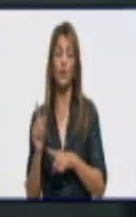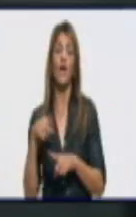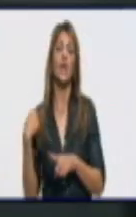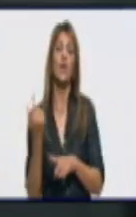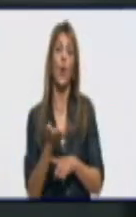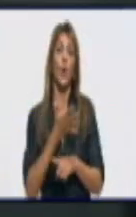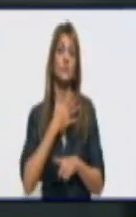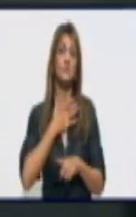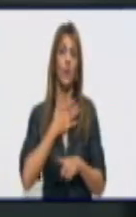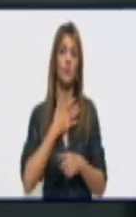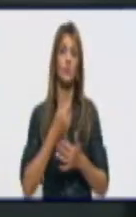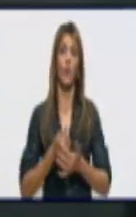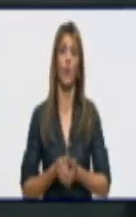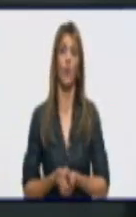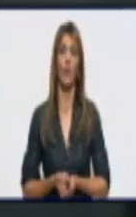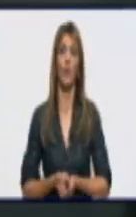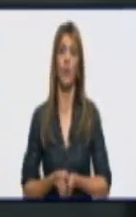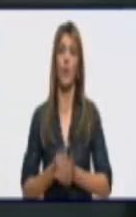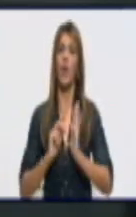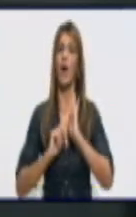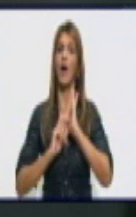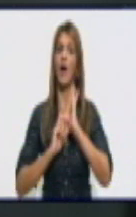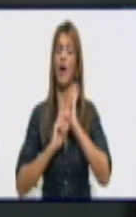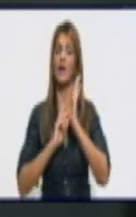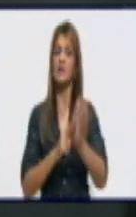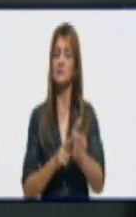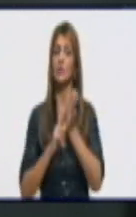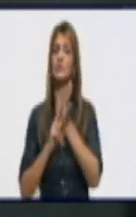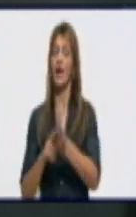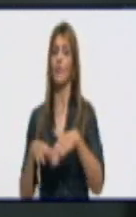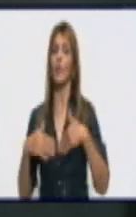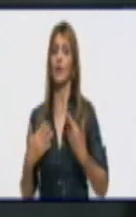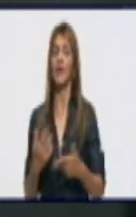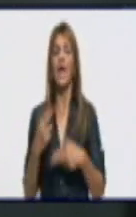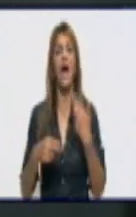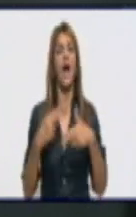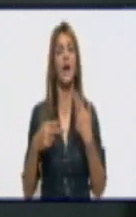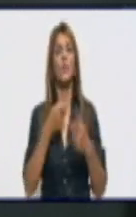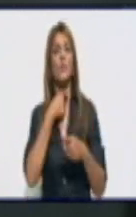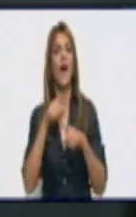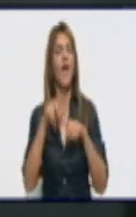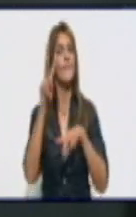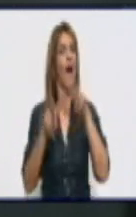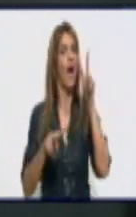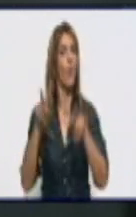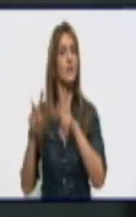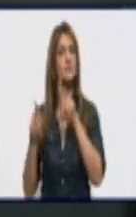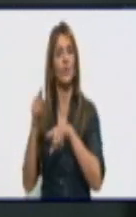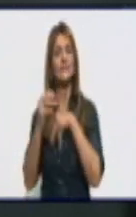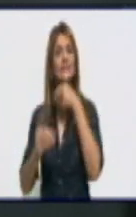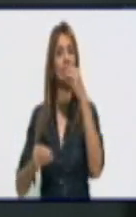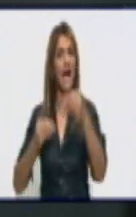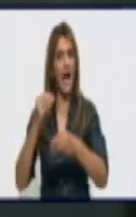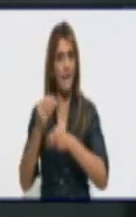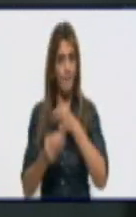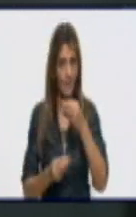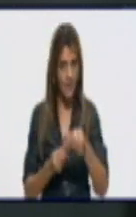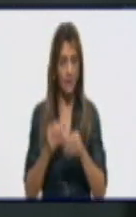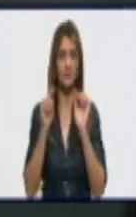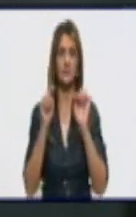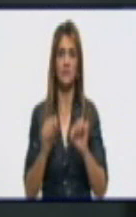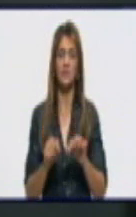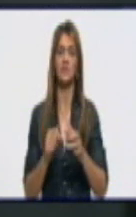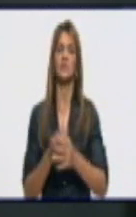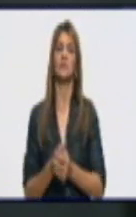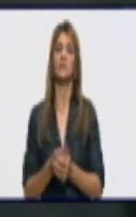las exhortamos a que hagan una evaluación y cambien esta base y de tener alguna duda